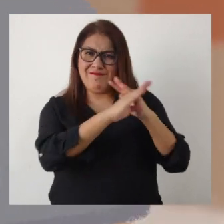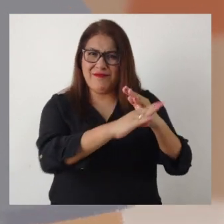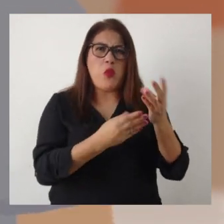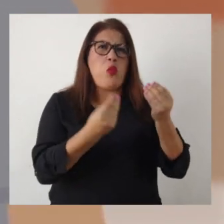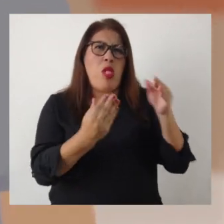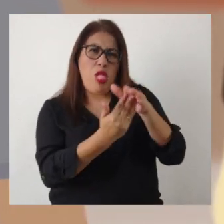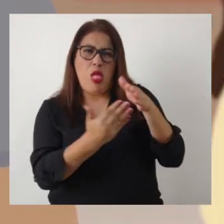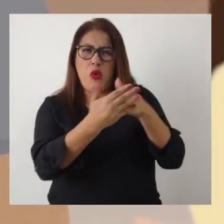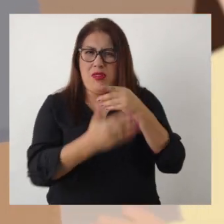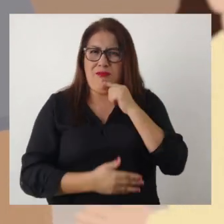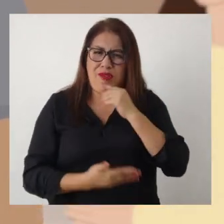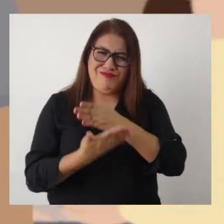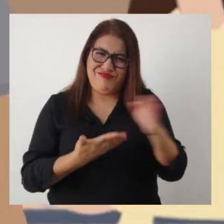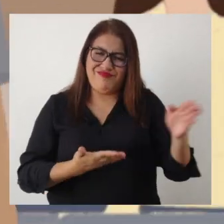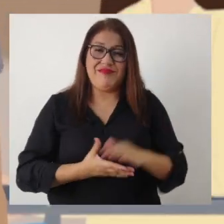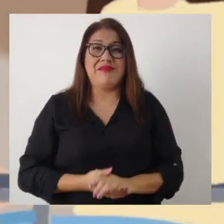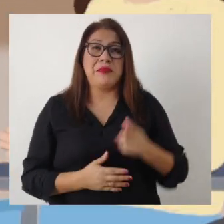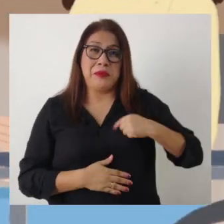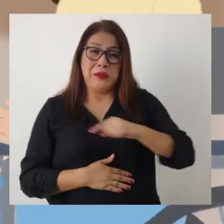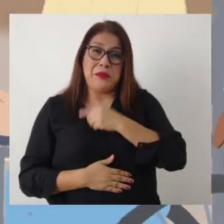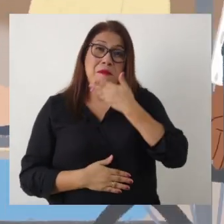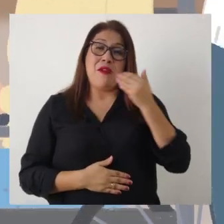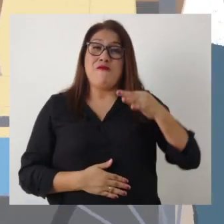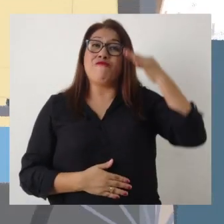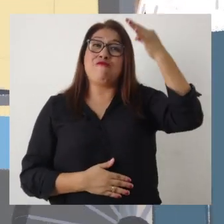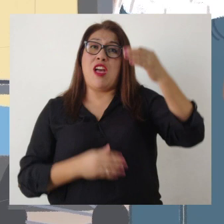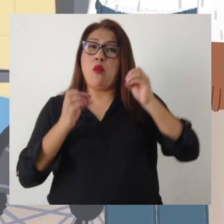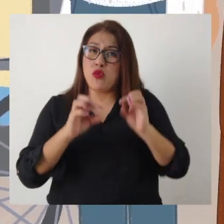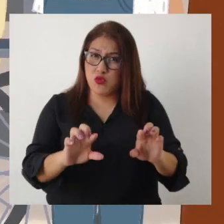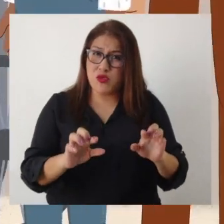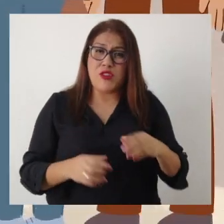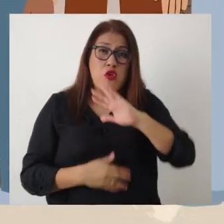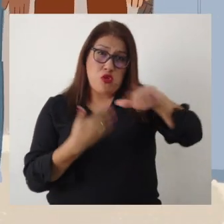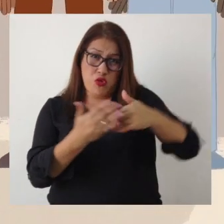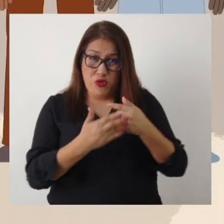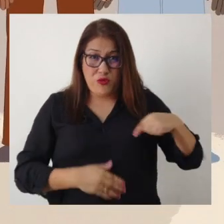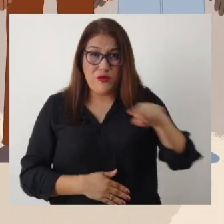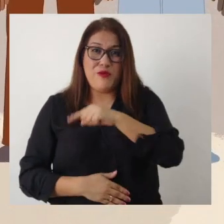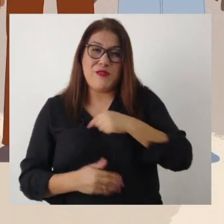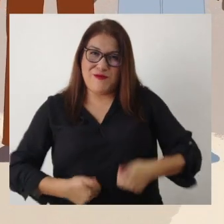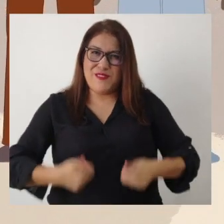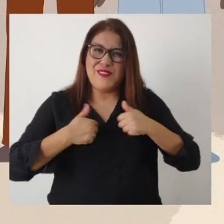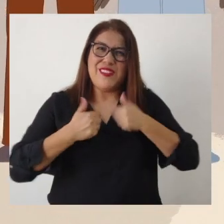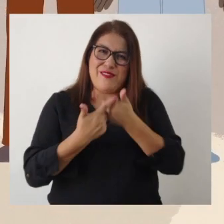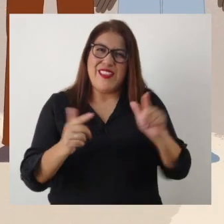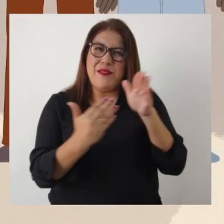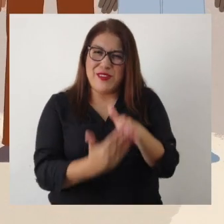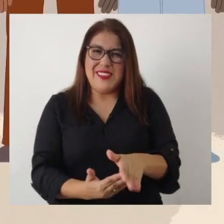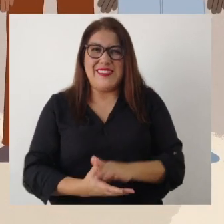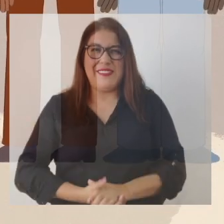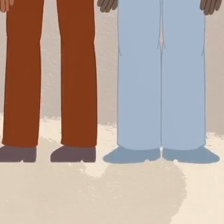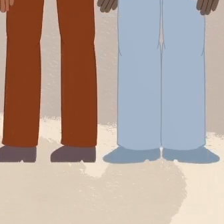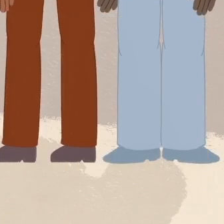así prevenir y eliminar la violencia contra las mujeres. Podemos crear un futuro lleno de posibilidades. Donde todas y todos podamos vivir